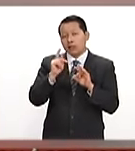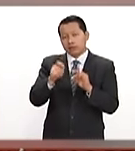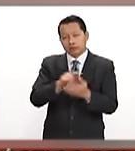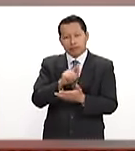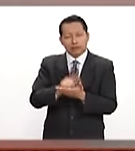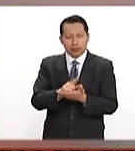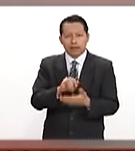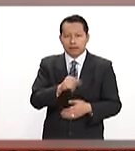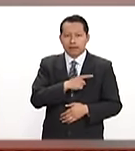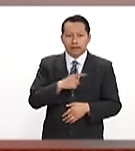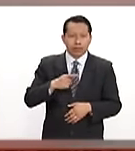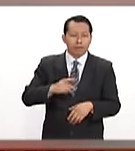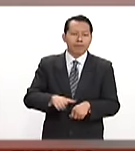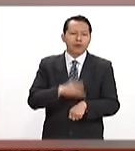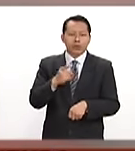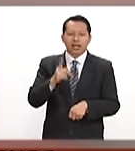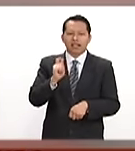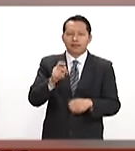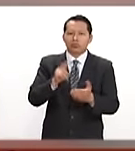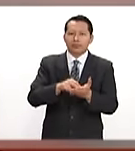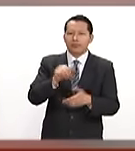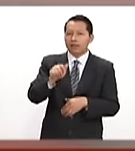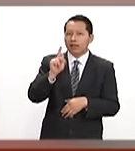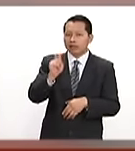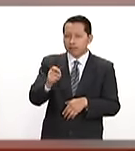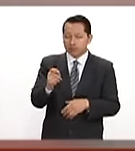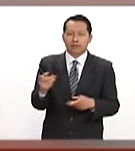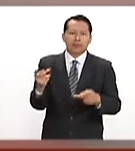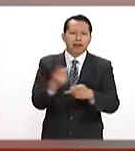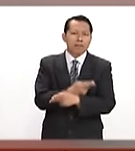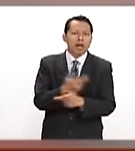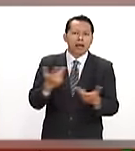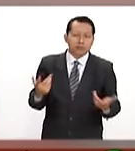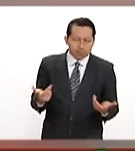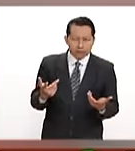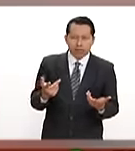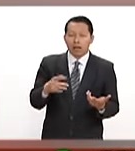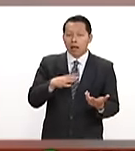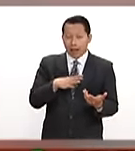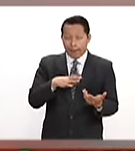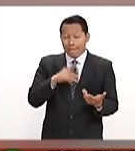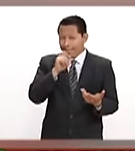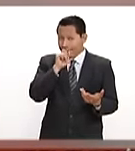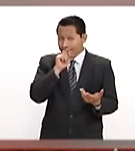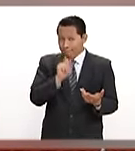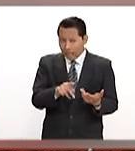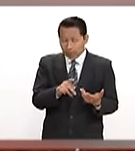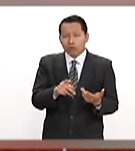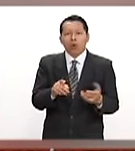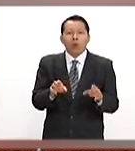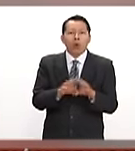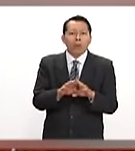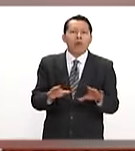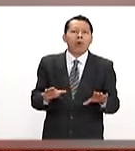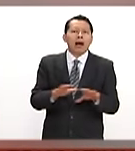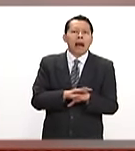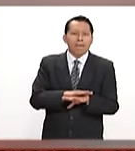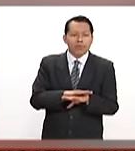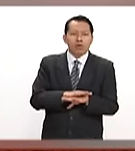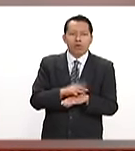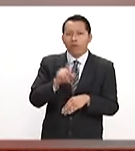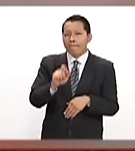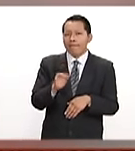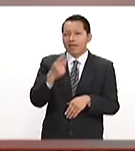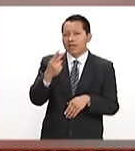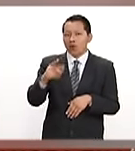una ley, porque se da en el 2016 cuando, coincidentemente, se da el cambio en 22